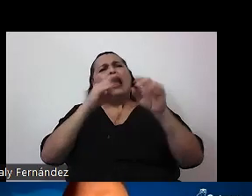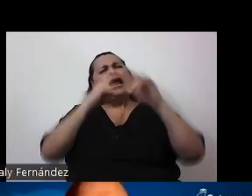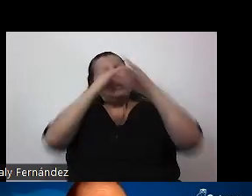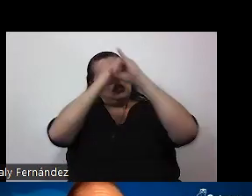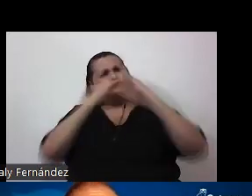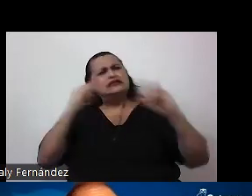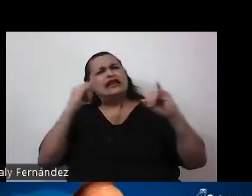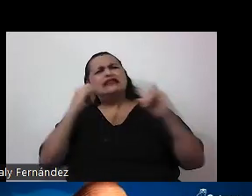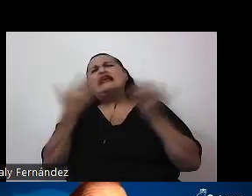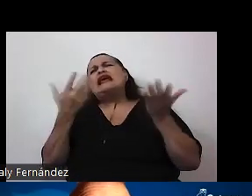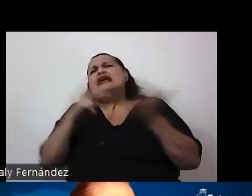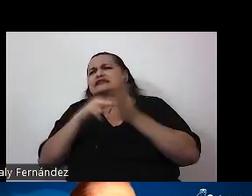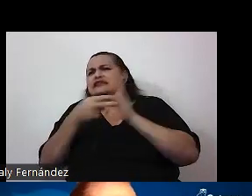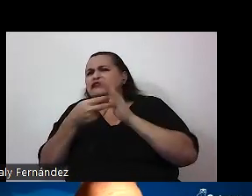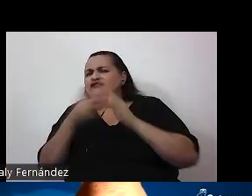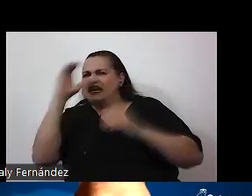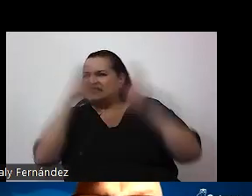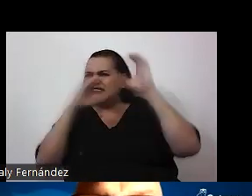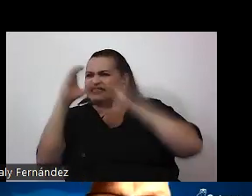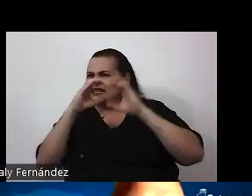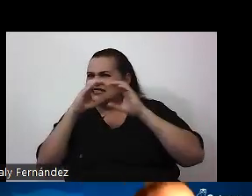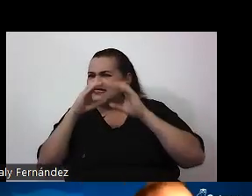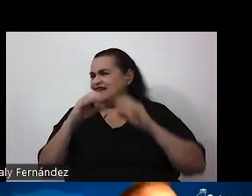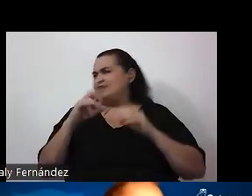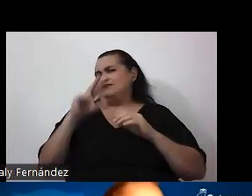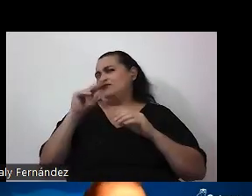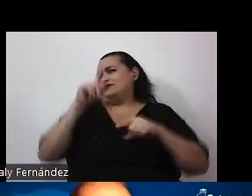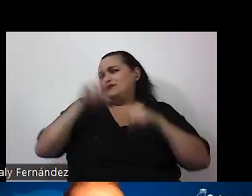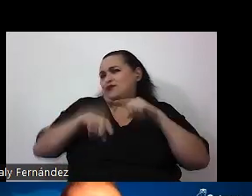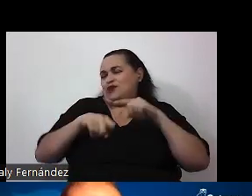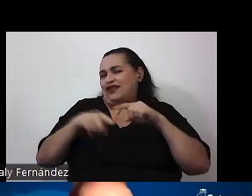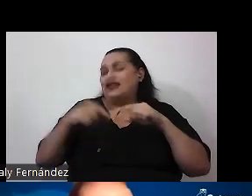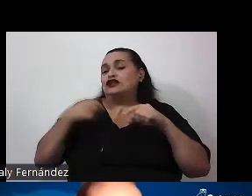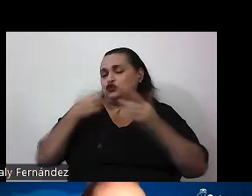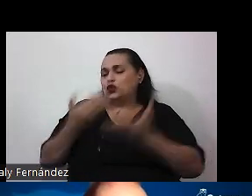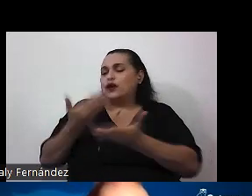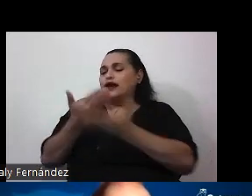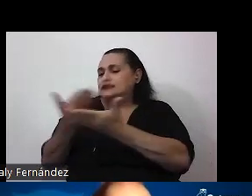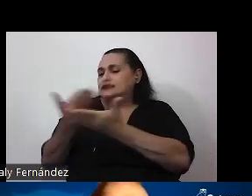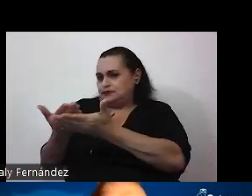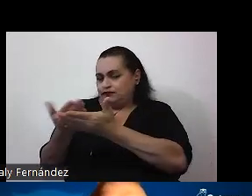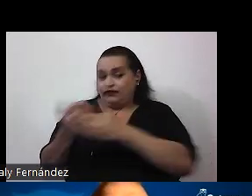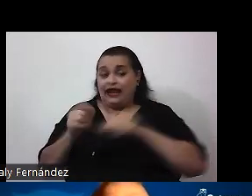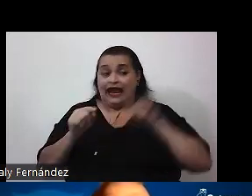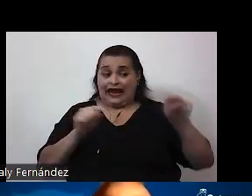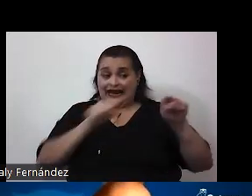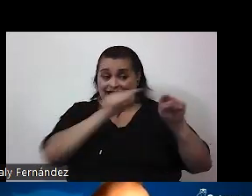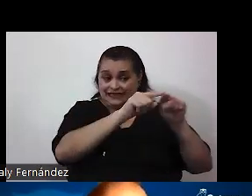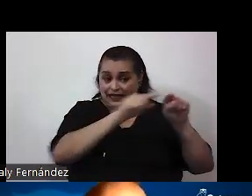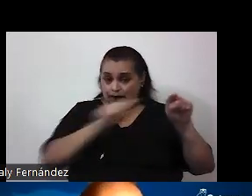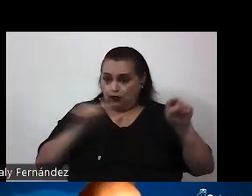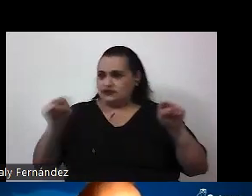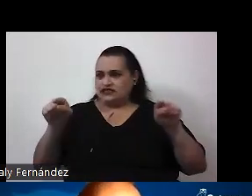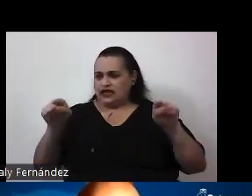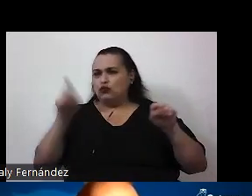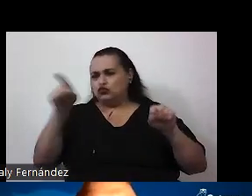¿Qué sería una mirada ingenua? Bueno, lo planteo en términos de dos extremos que ustedes pueden encontrar fácilmente